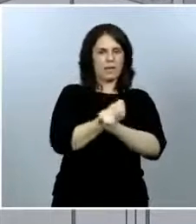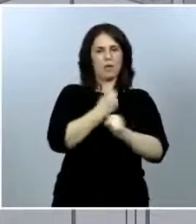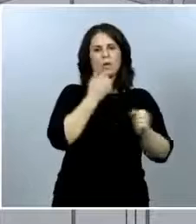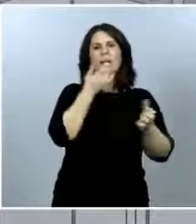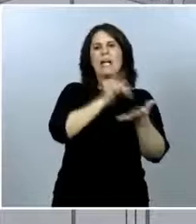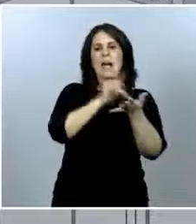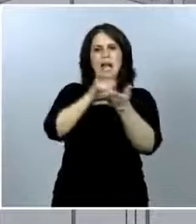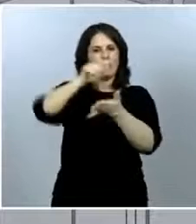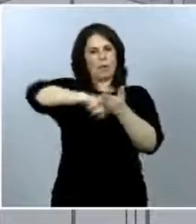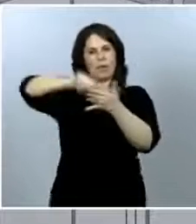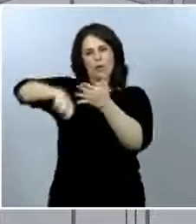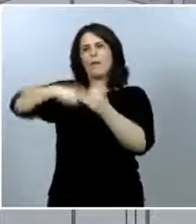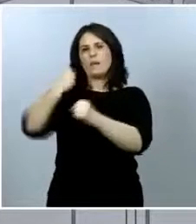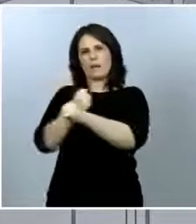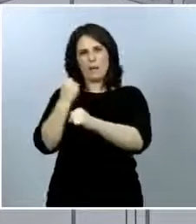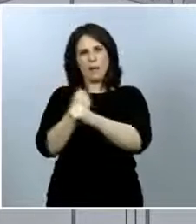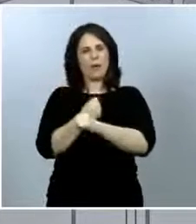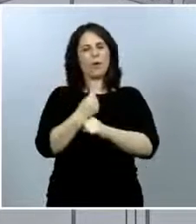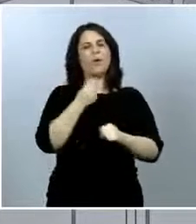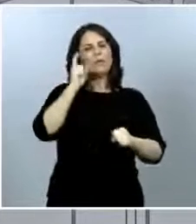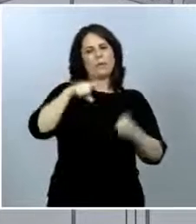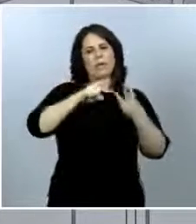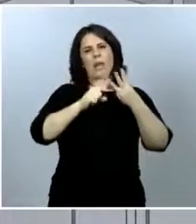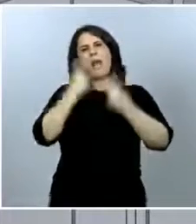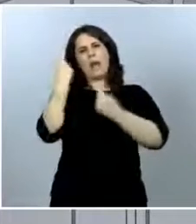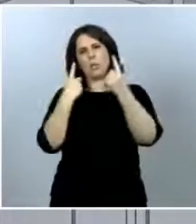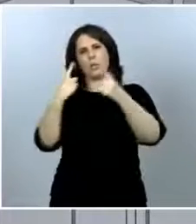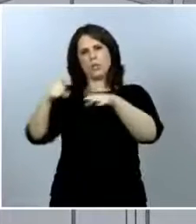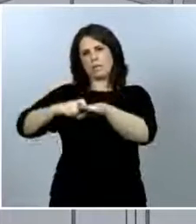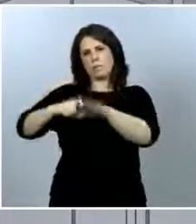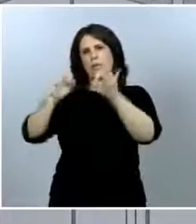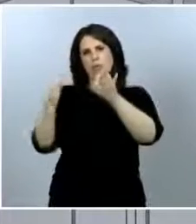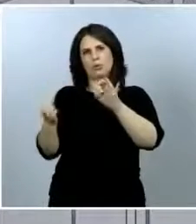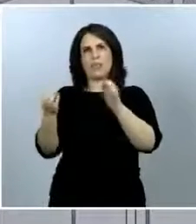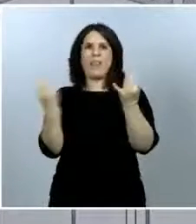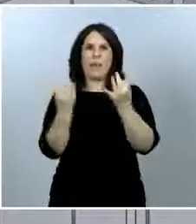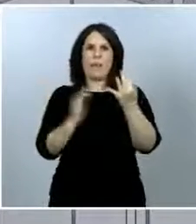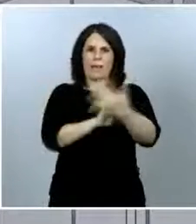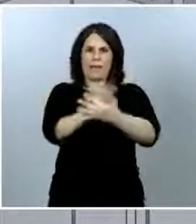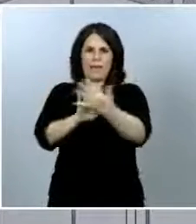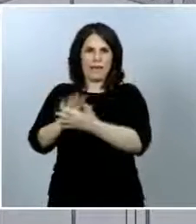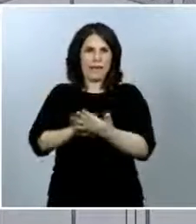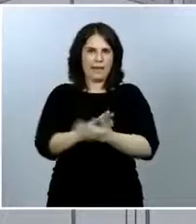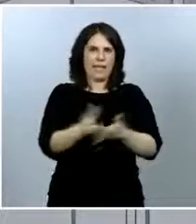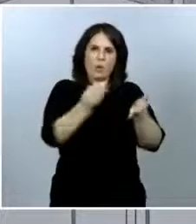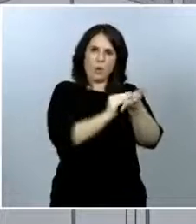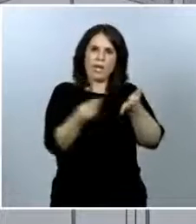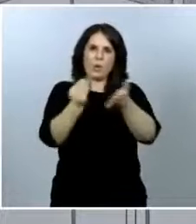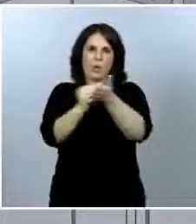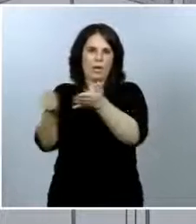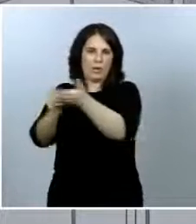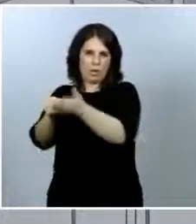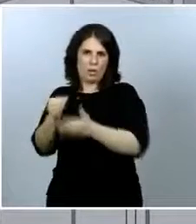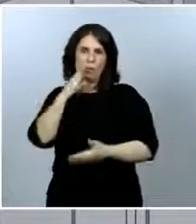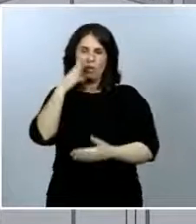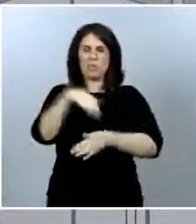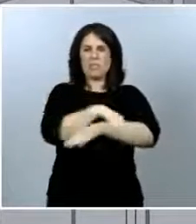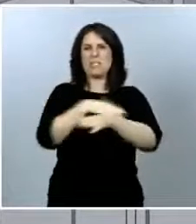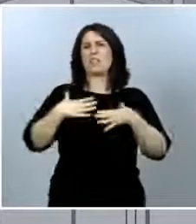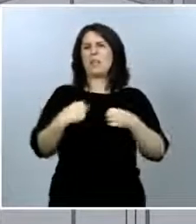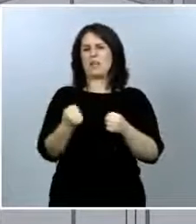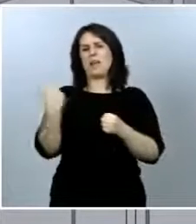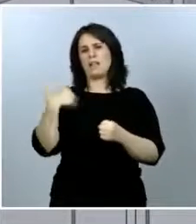discutido algunos aspectos que tenemos que incluir en esos planes, en esos borradores en los que el Ministerio de Sanidad haga recomendaciones